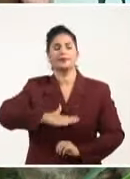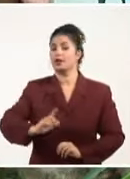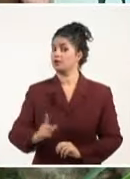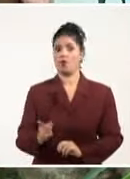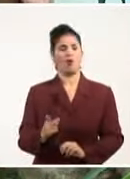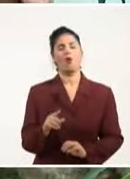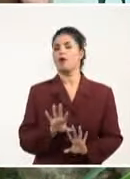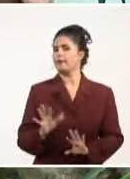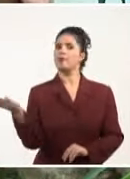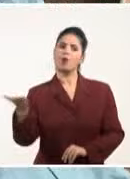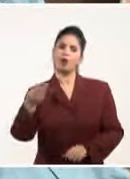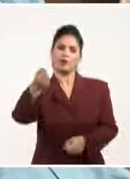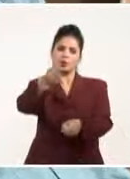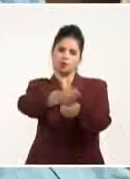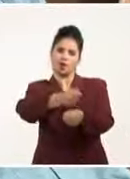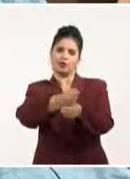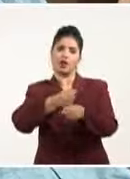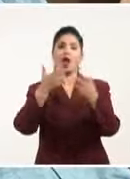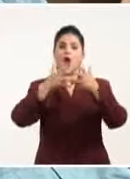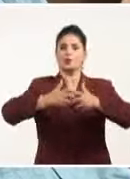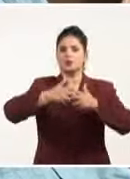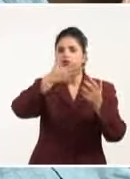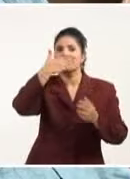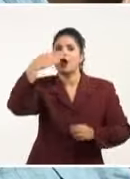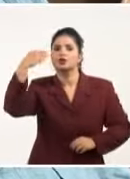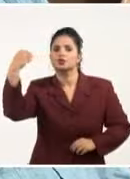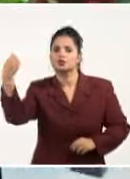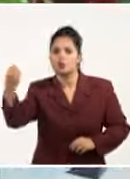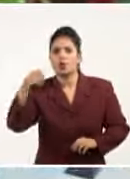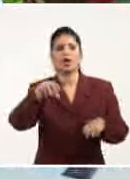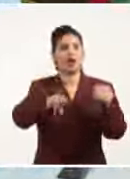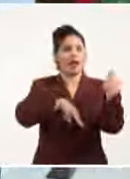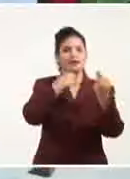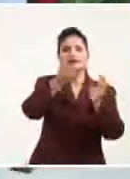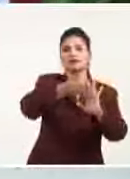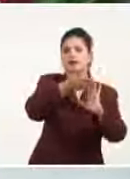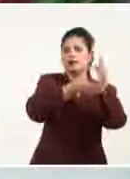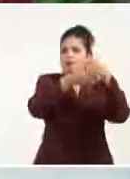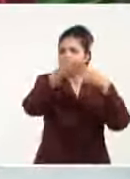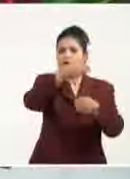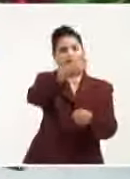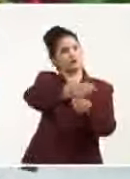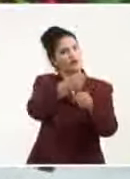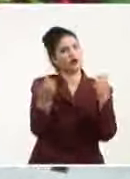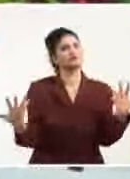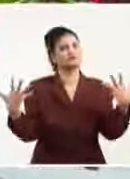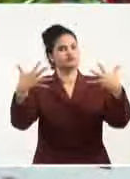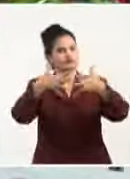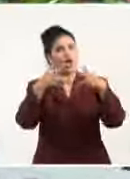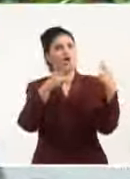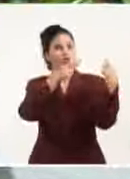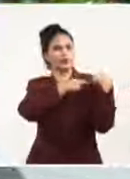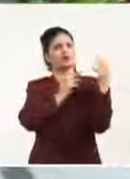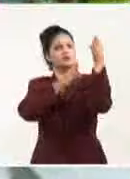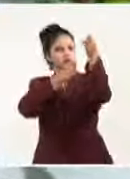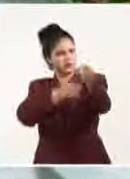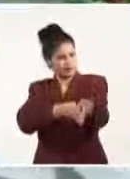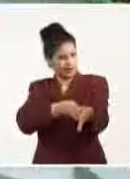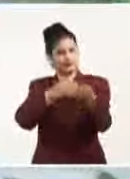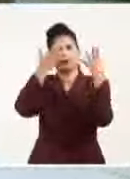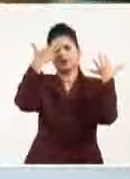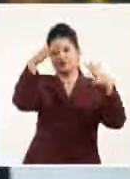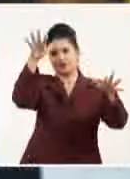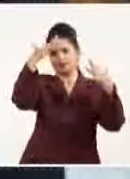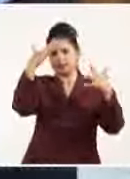tienen que producir el azúcar y aportar. Además, reconoció a las directoras del Tribunal Provincial Popular y la Fiscalía en el